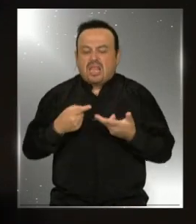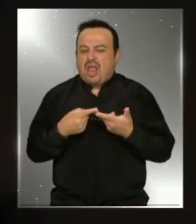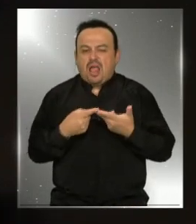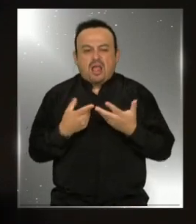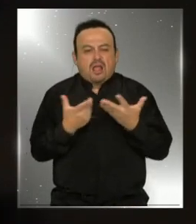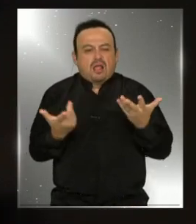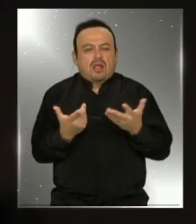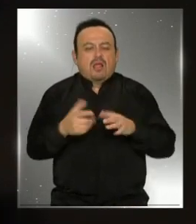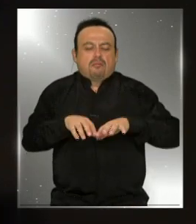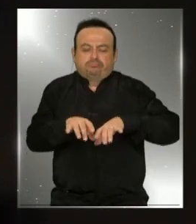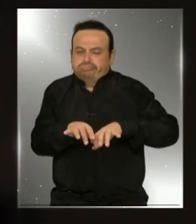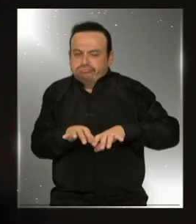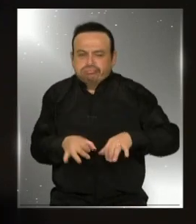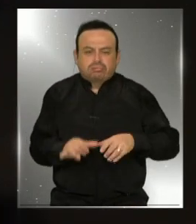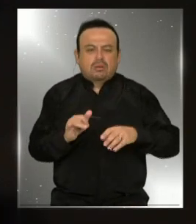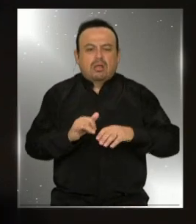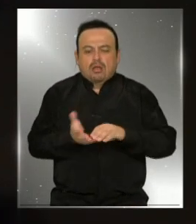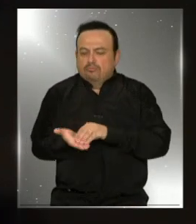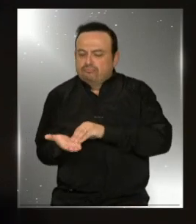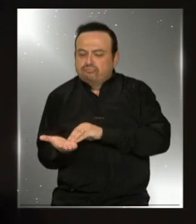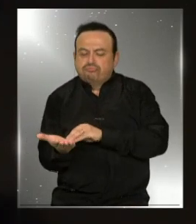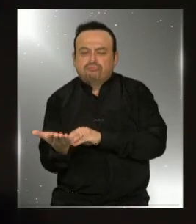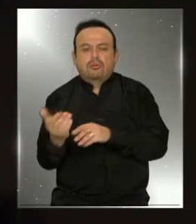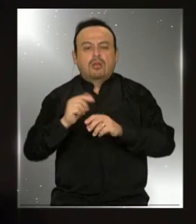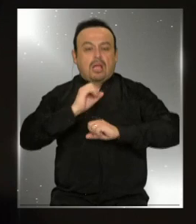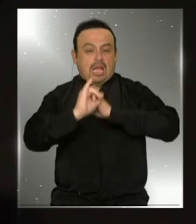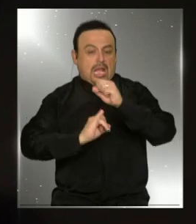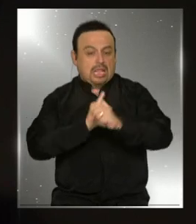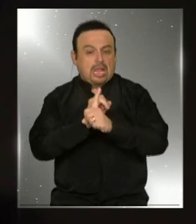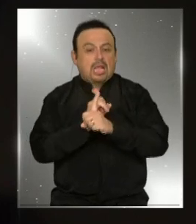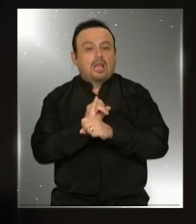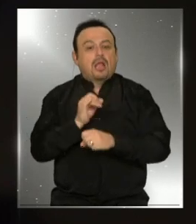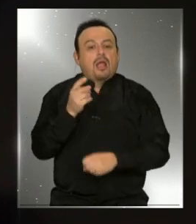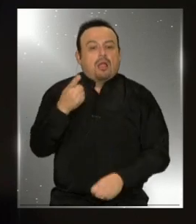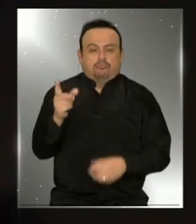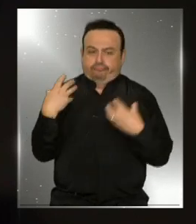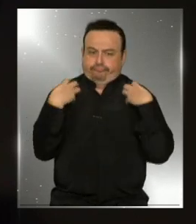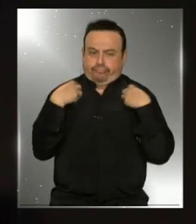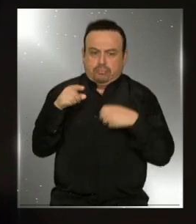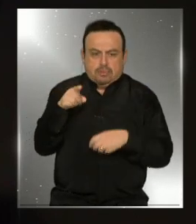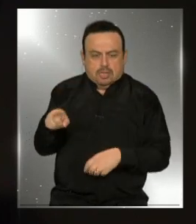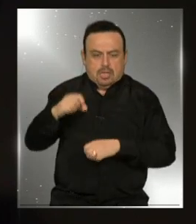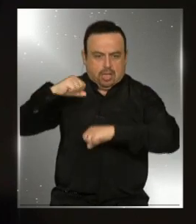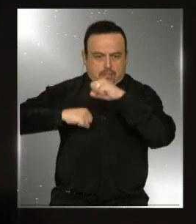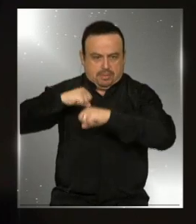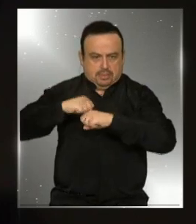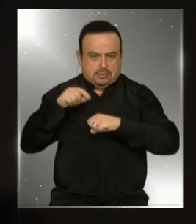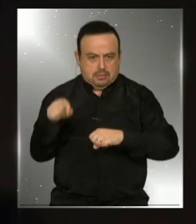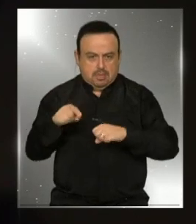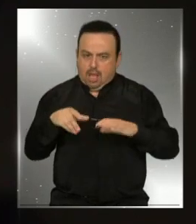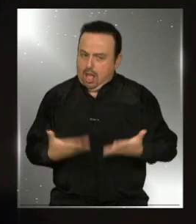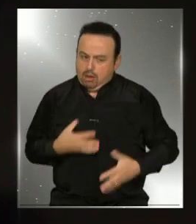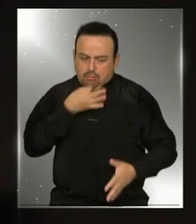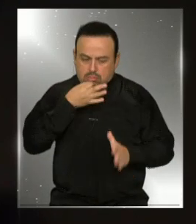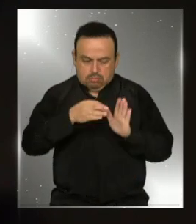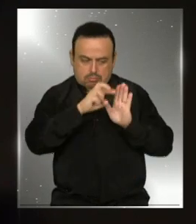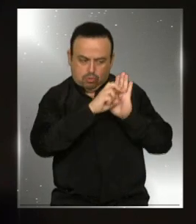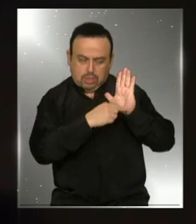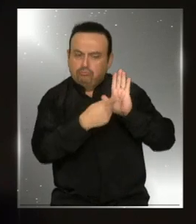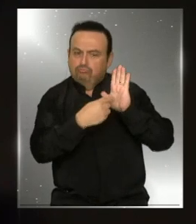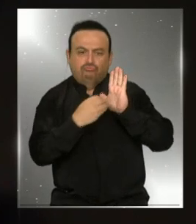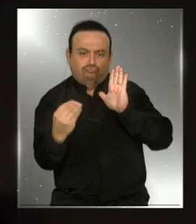el computador, con la impresora, con el Internet, es de cargo del empleador. Y eso queda ahora claramente establecido.